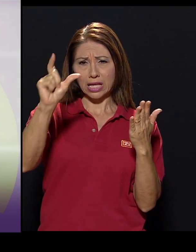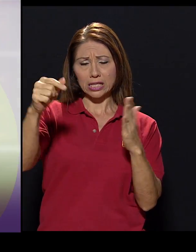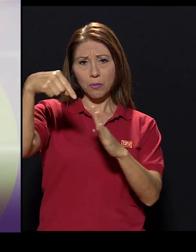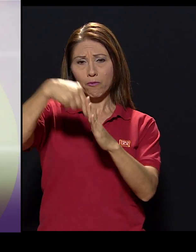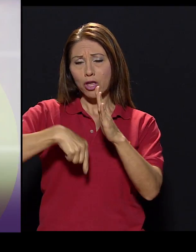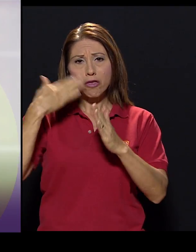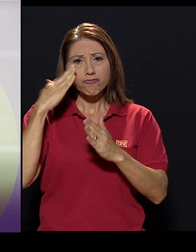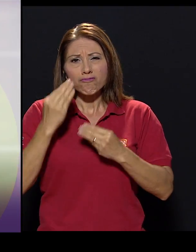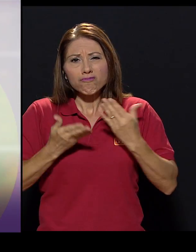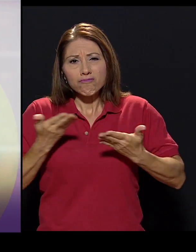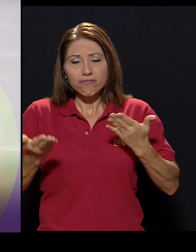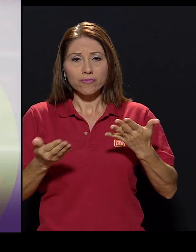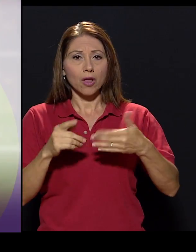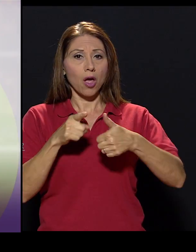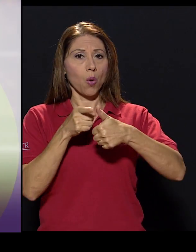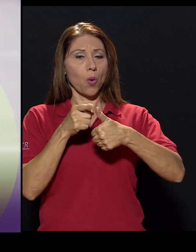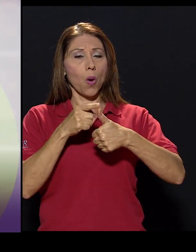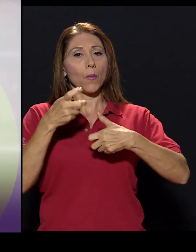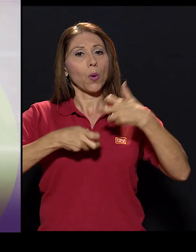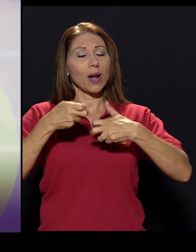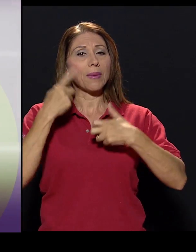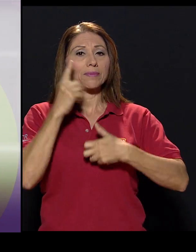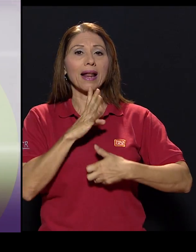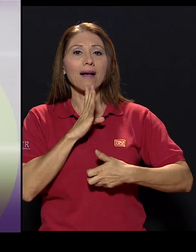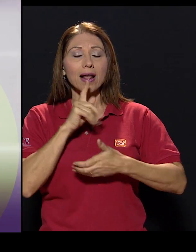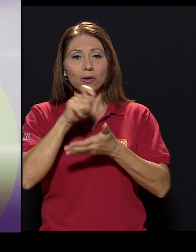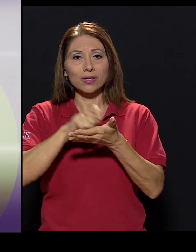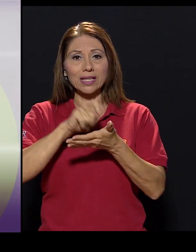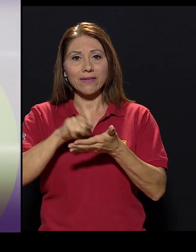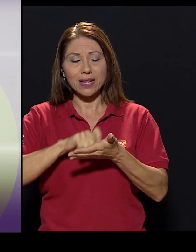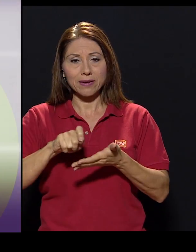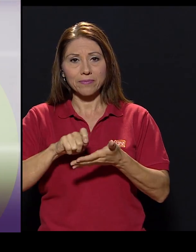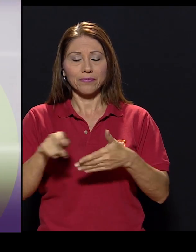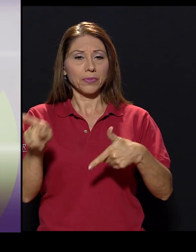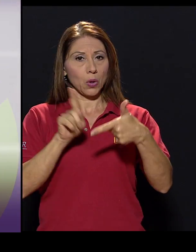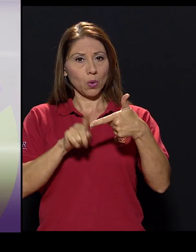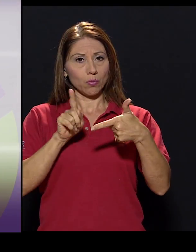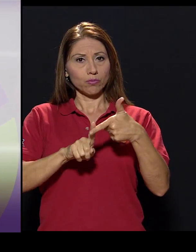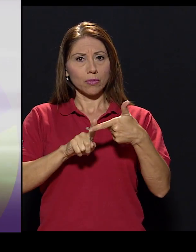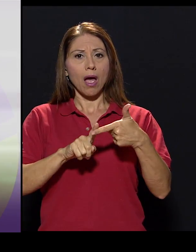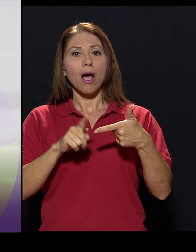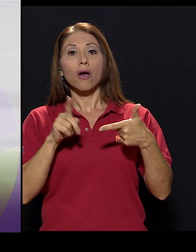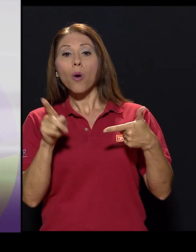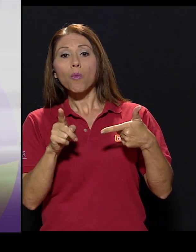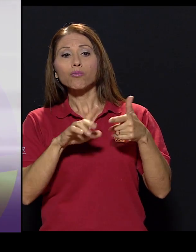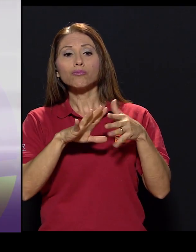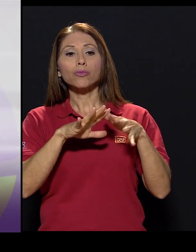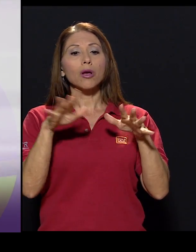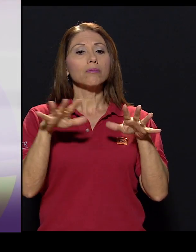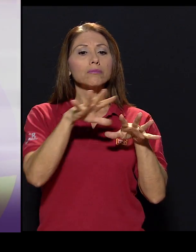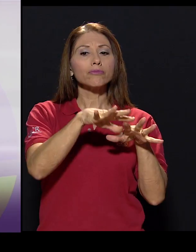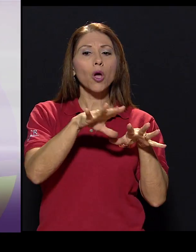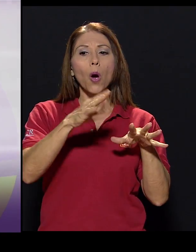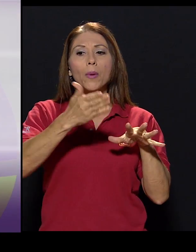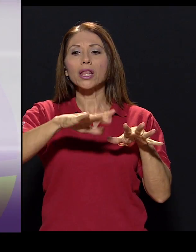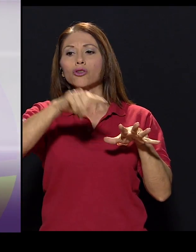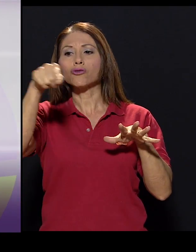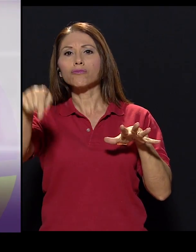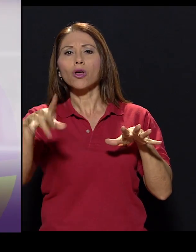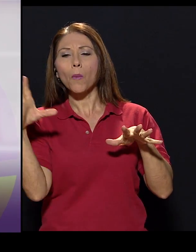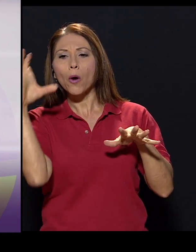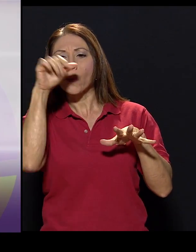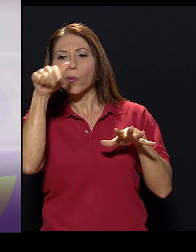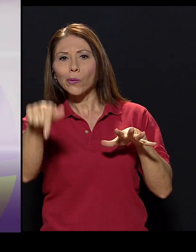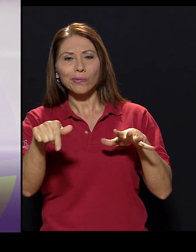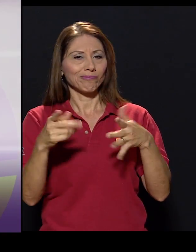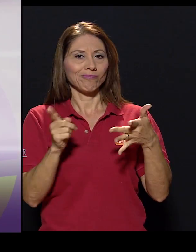pérdida de la percepción de distancia y profundidad Problemas para expresarse al hablar o escribir Ubicar objetos fuera de